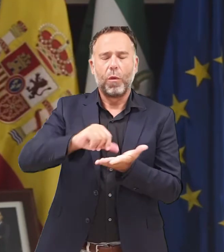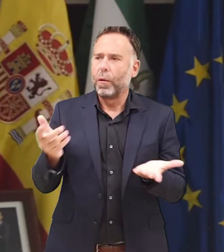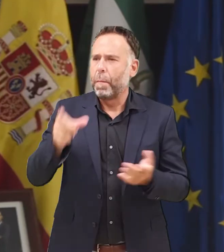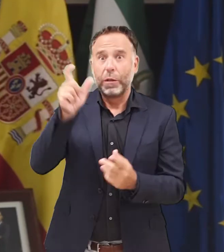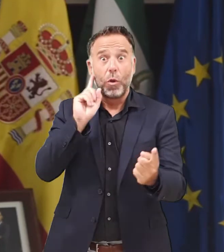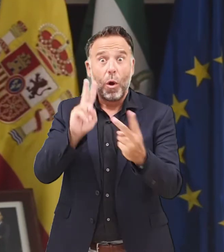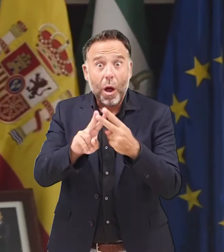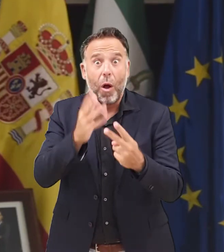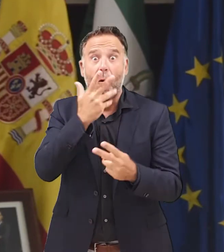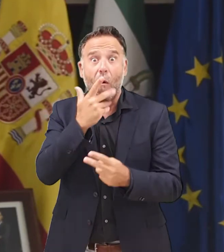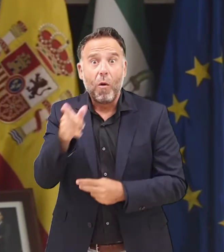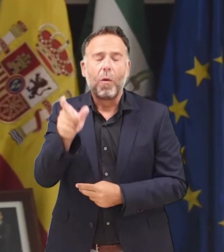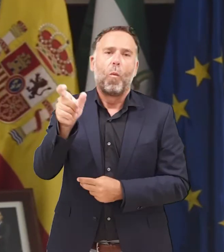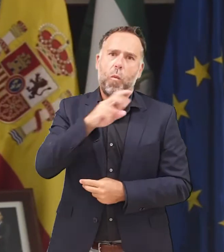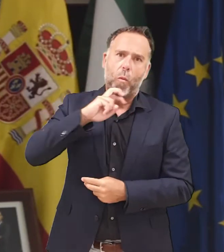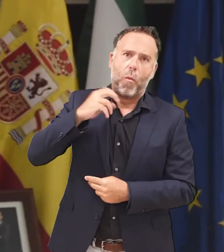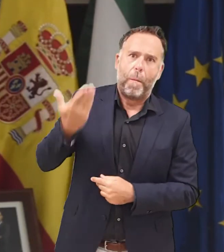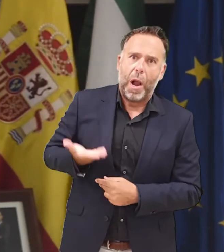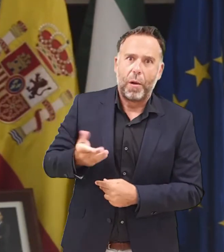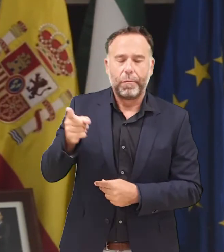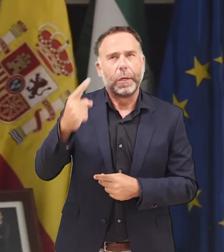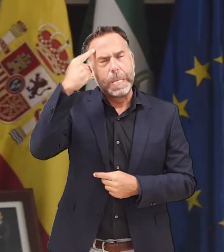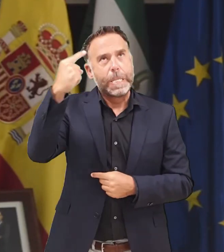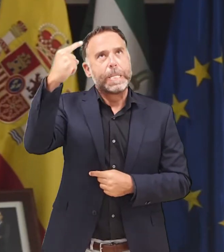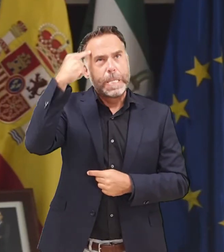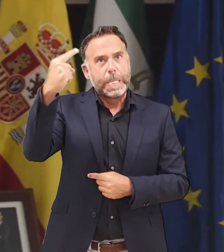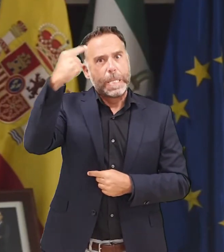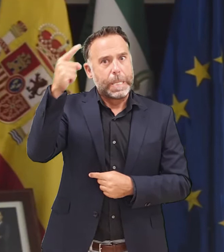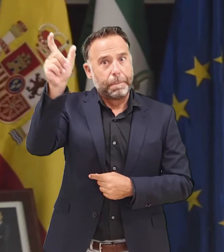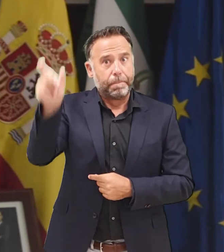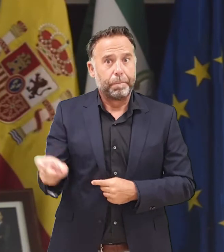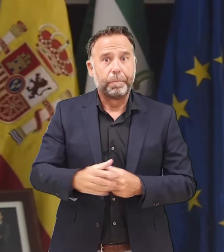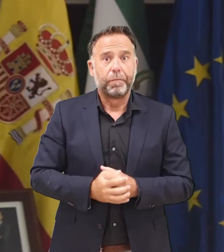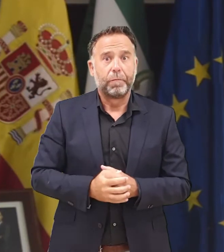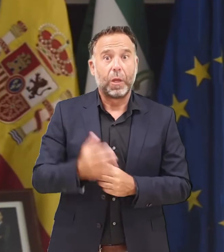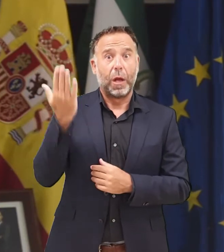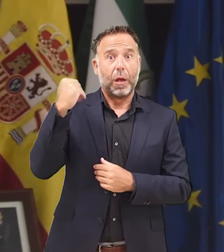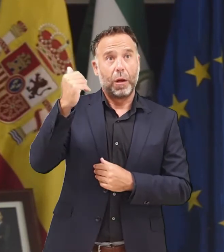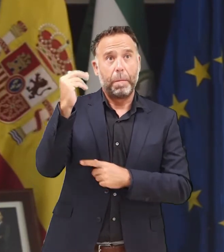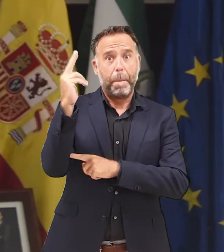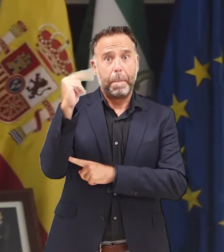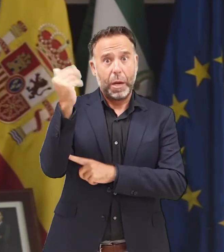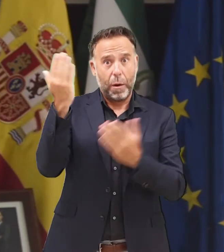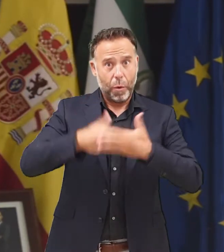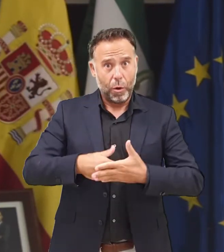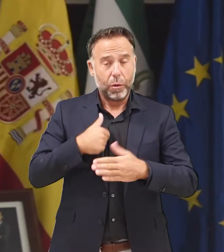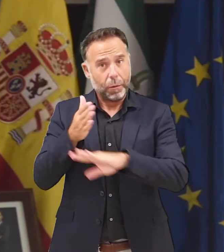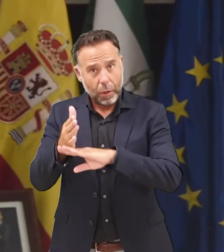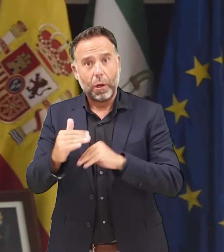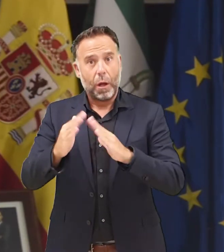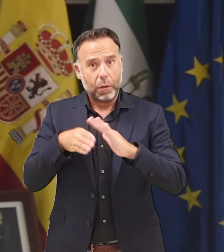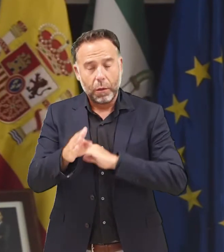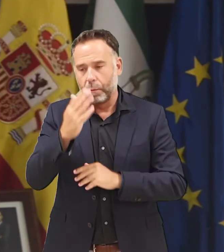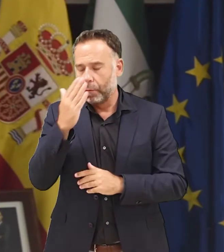y lo ha valorado, lo echa de menos. Antes de la noche, viernes por la noche, estuve en Paras y Masa dando el pese a sus